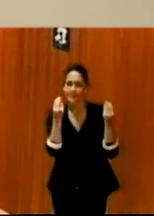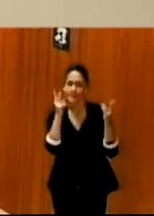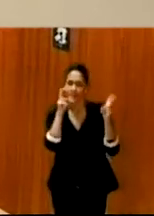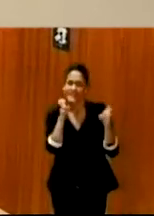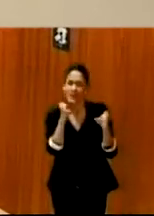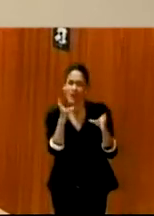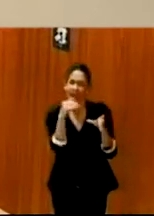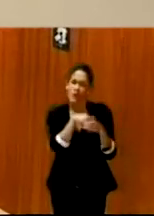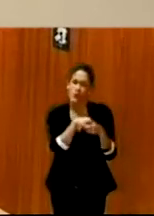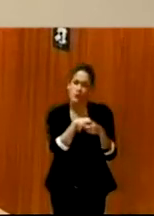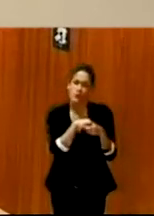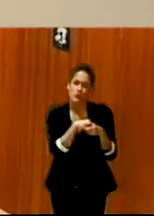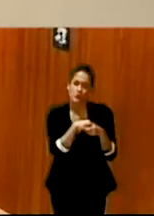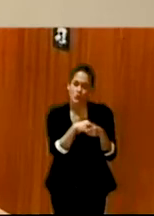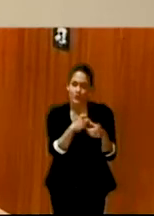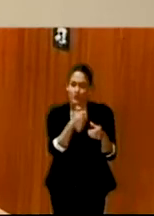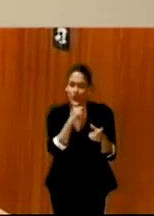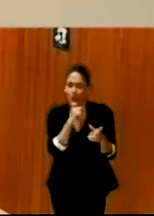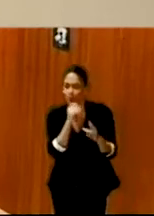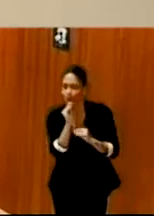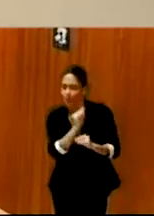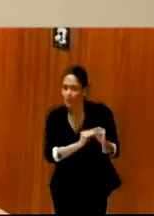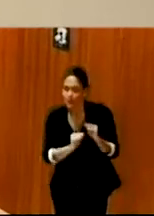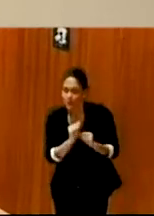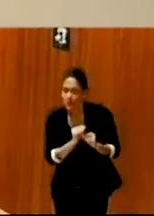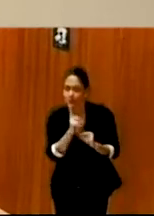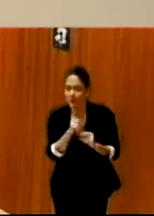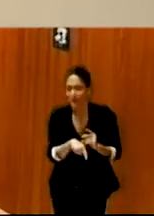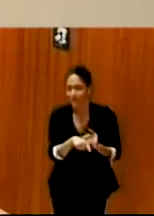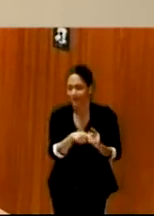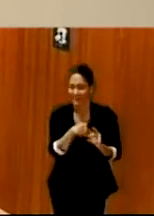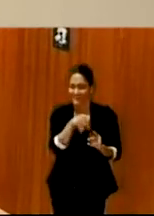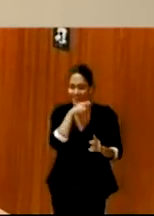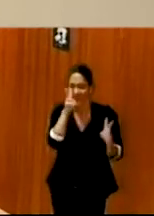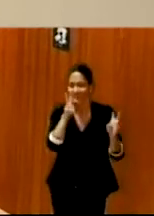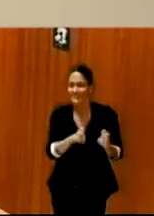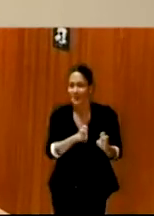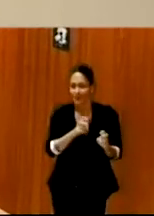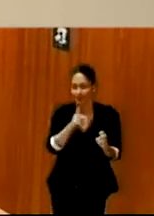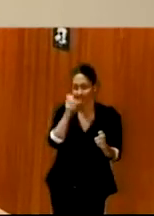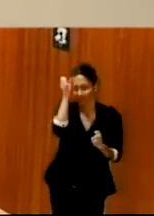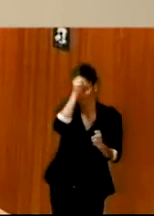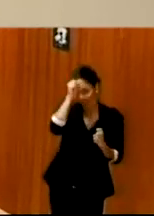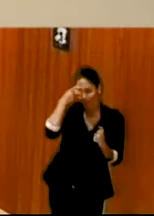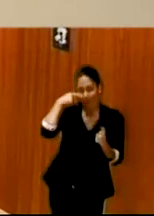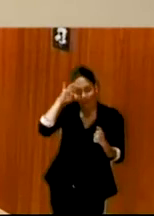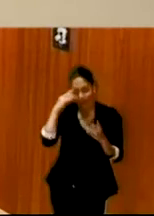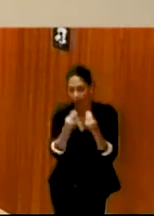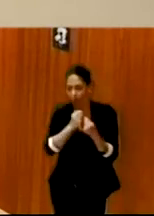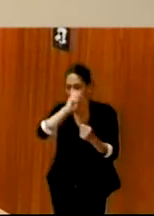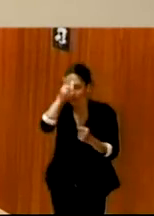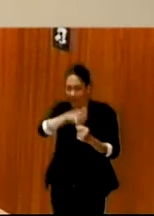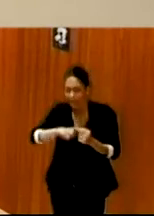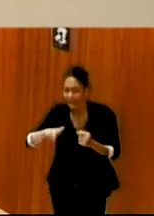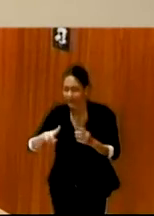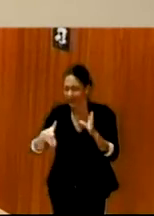se puede avanzar o sobre conversaciones que tenemos con otras personas relacionadas con el arte, con la música. Y de